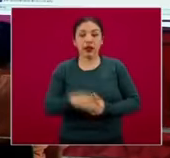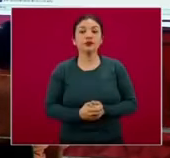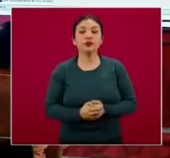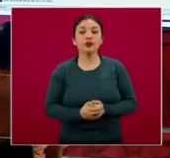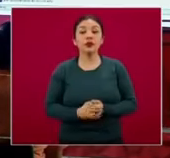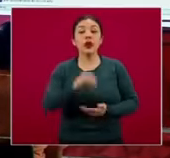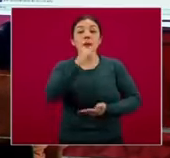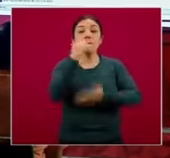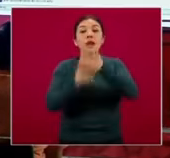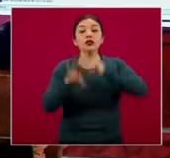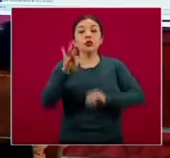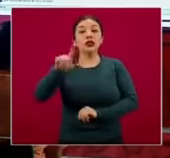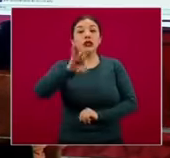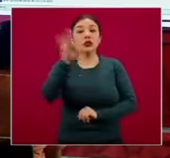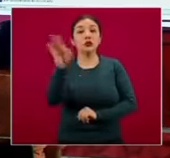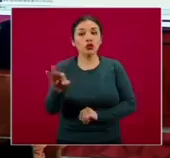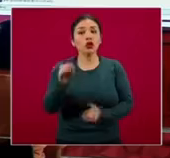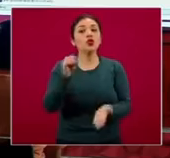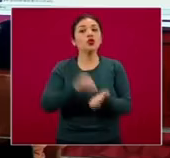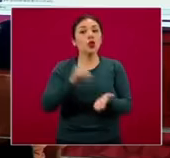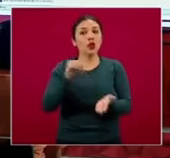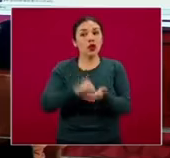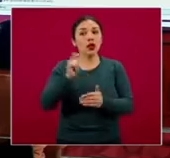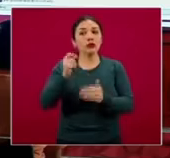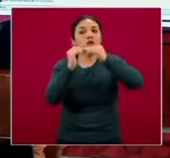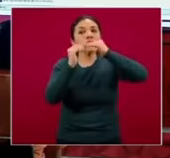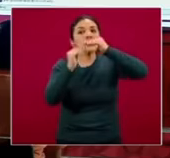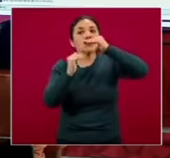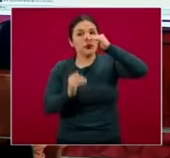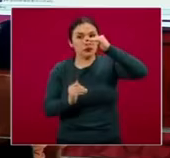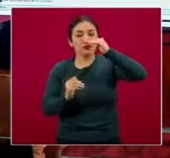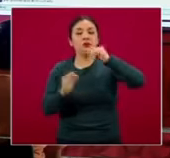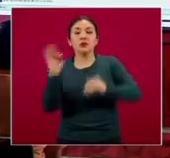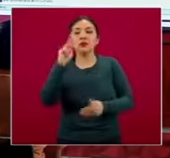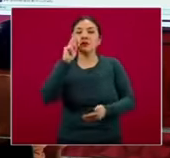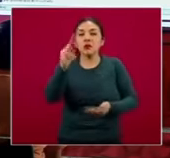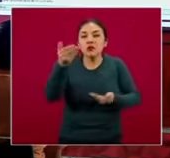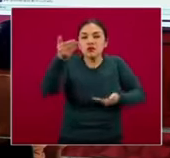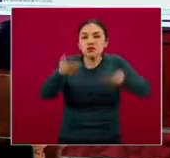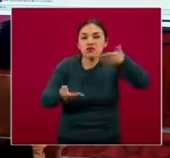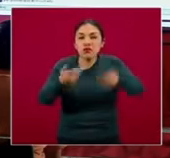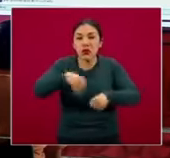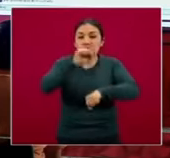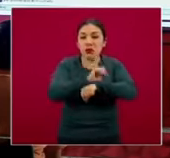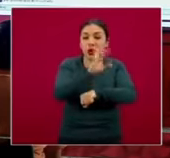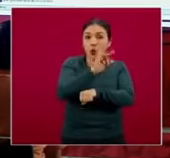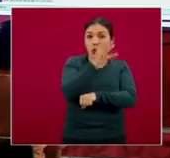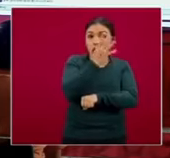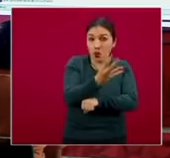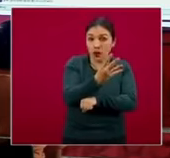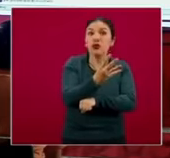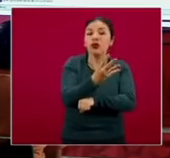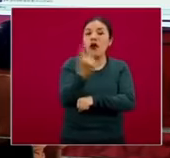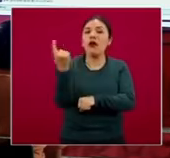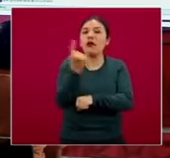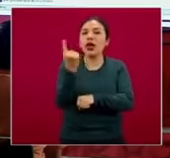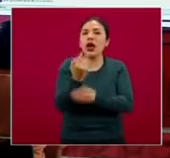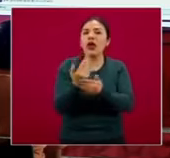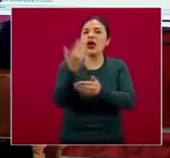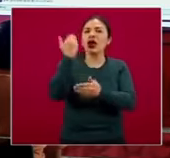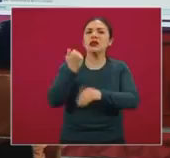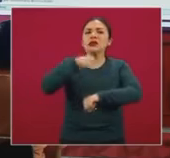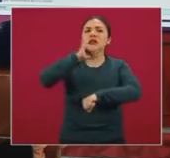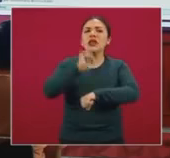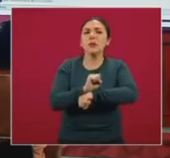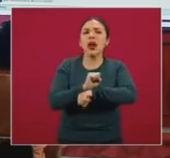47% sigue siendo la disminución cuando comparamos la semana 44 en relación a la semana